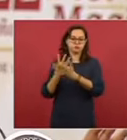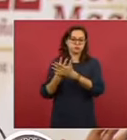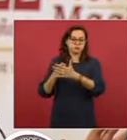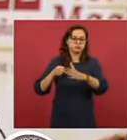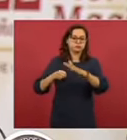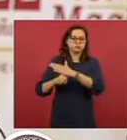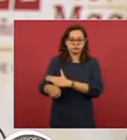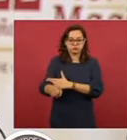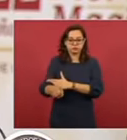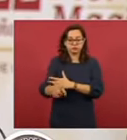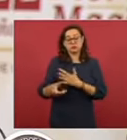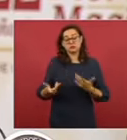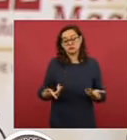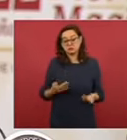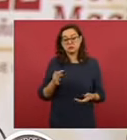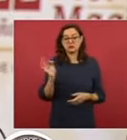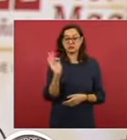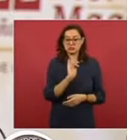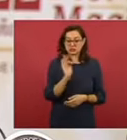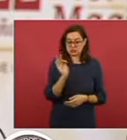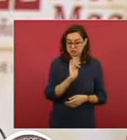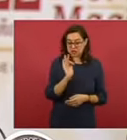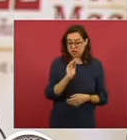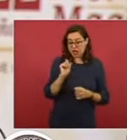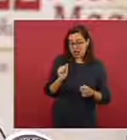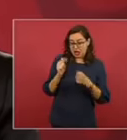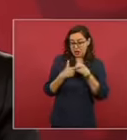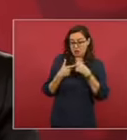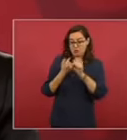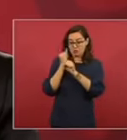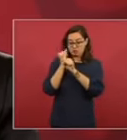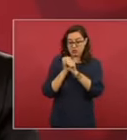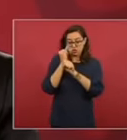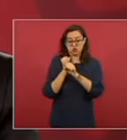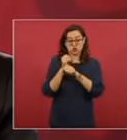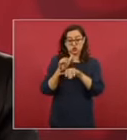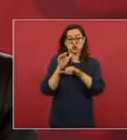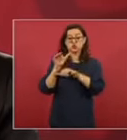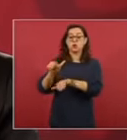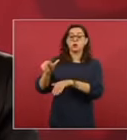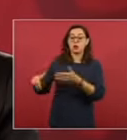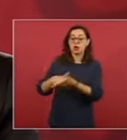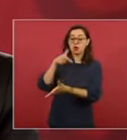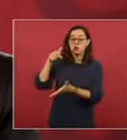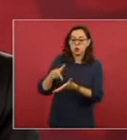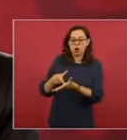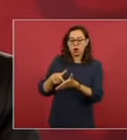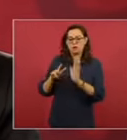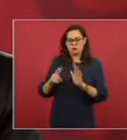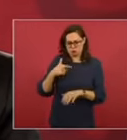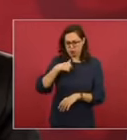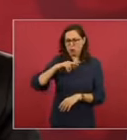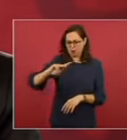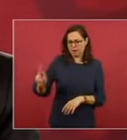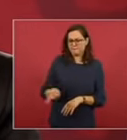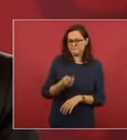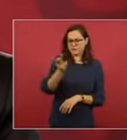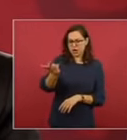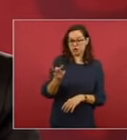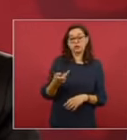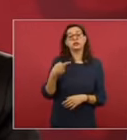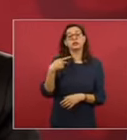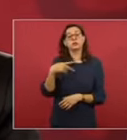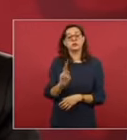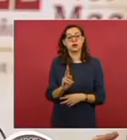Preguntaremos si hay alguna carpeta alusiva a lo que usted refiere, pero lo importante es que ya estos detenidos sí pasaron el filtro